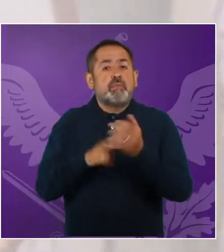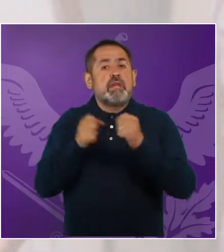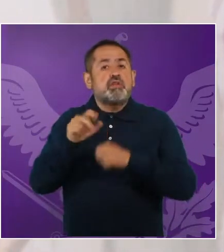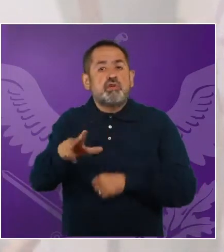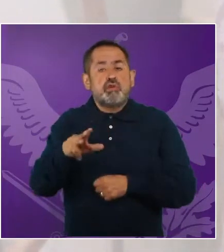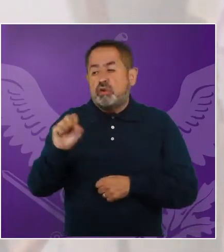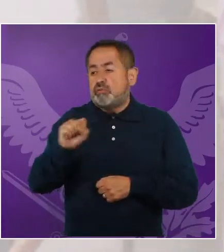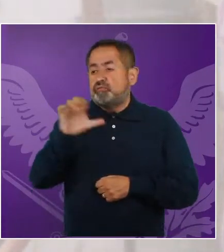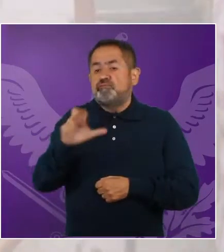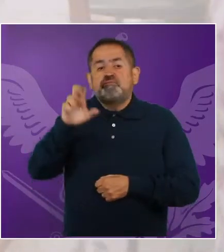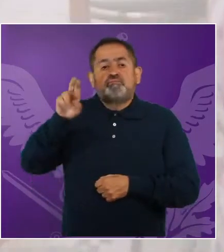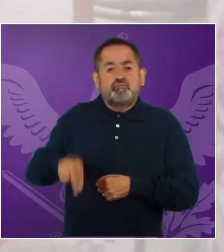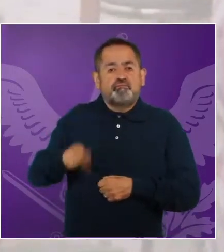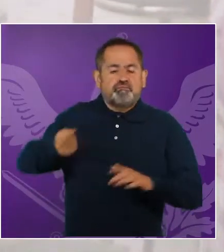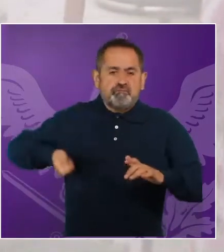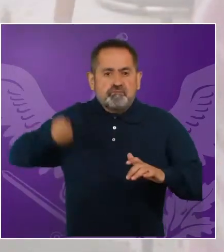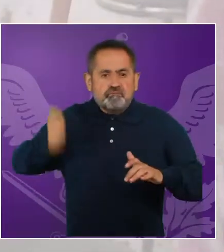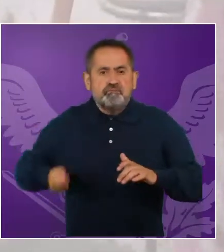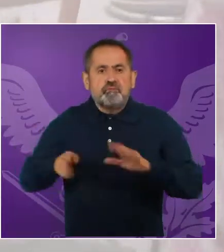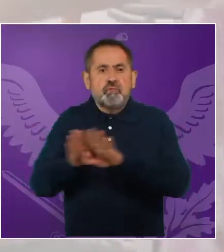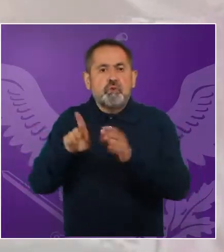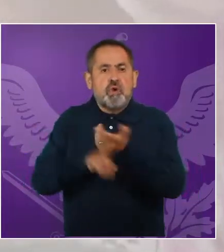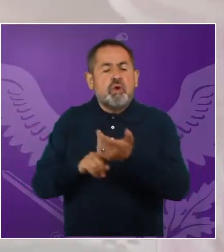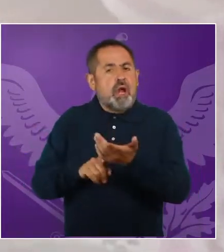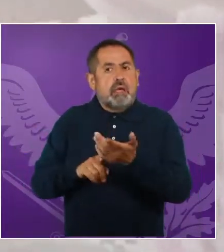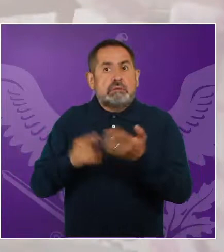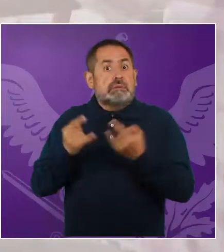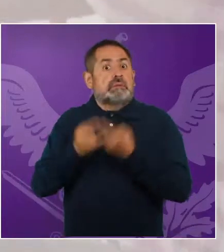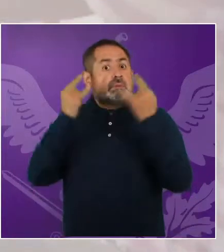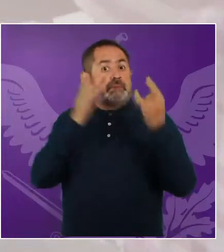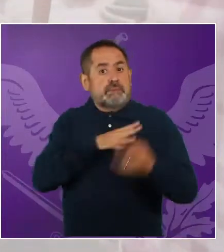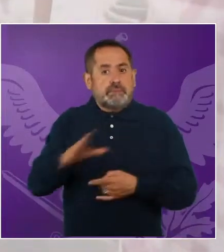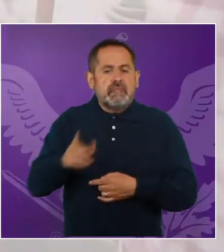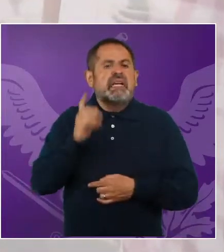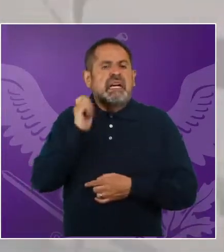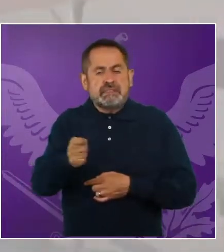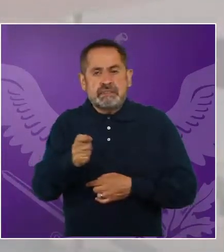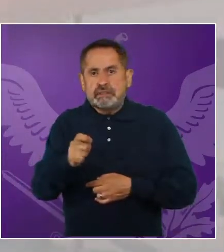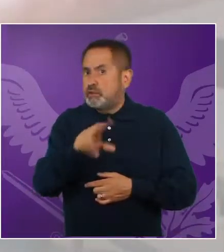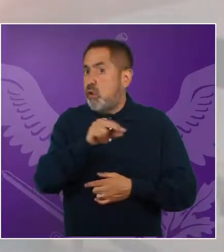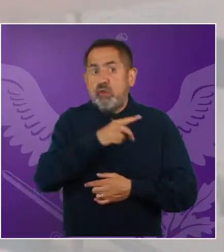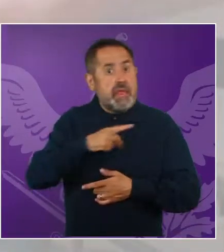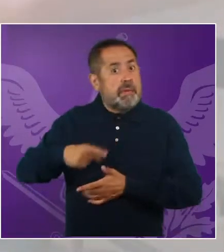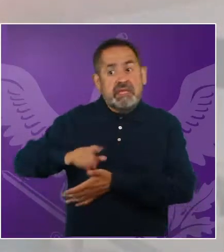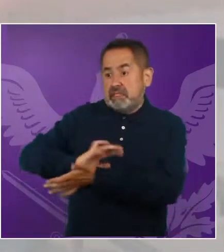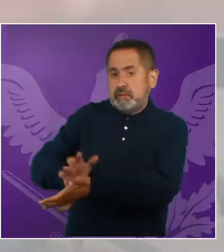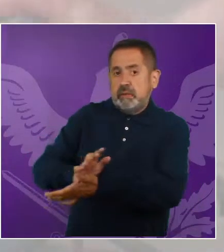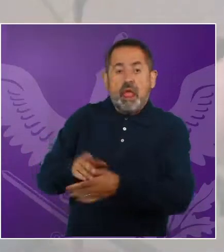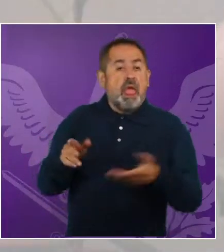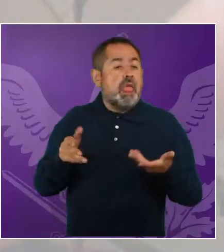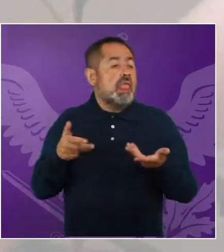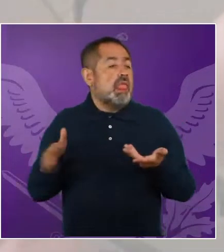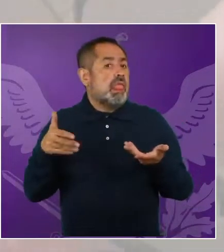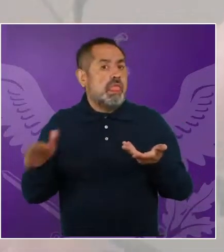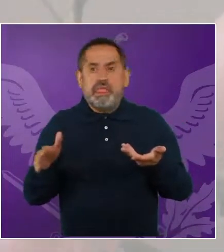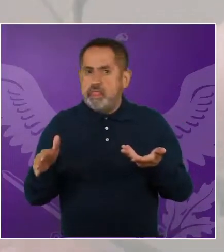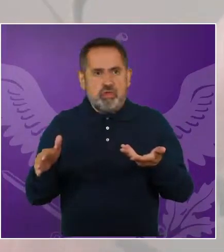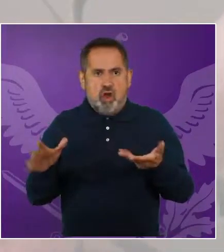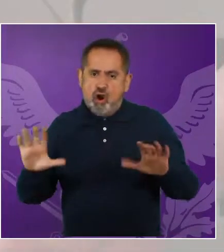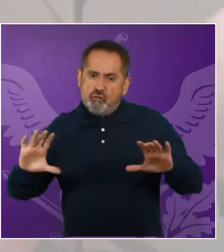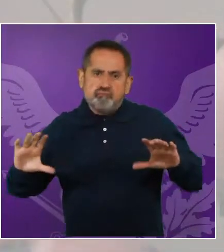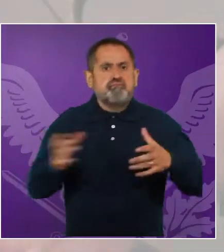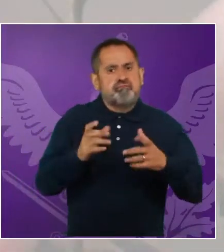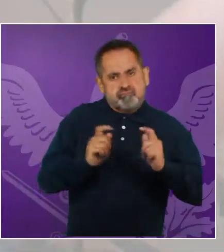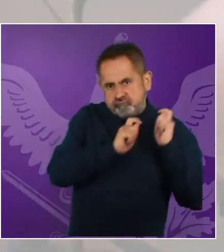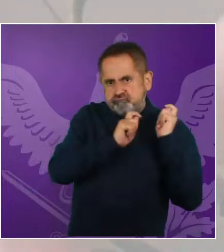2018, la Suprema Acorde de Justicia de la Nación resolvió con un fallo histórico que era discriminatorio excluir a las trabajadoras del